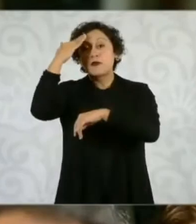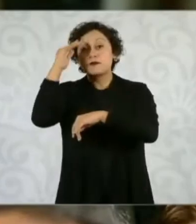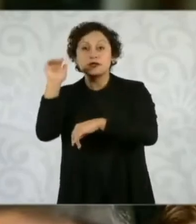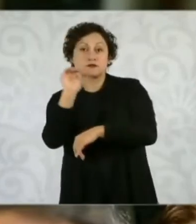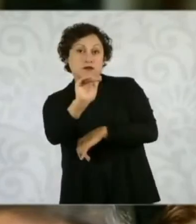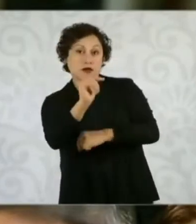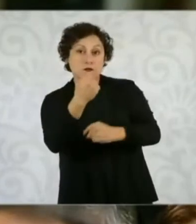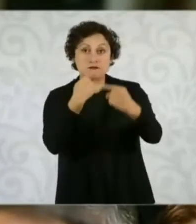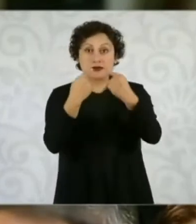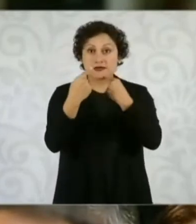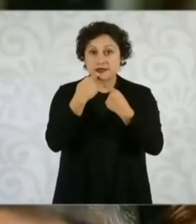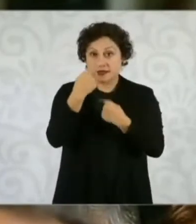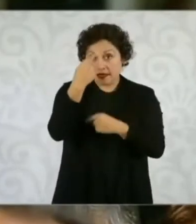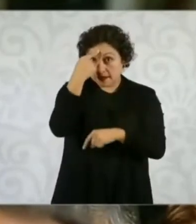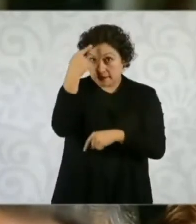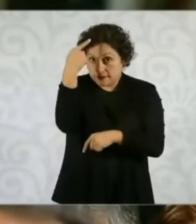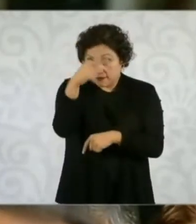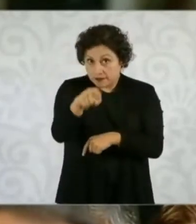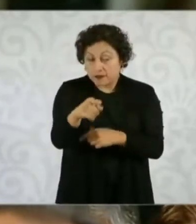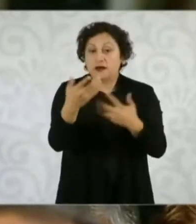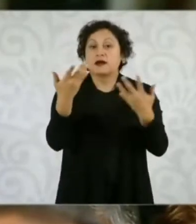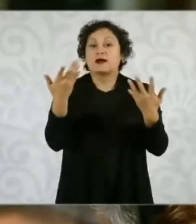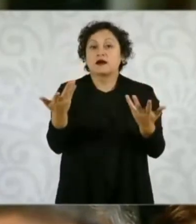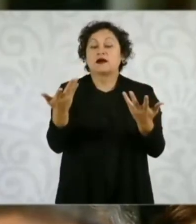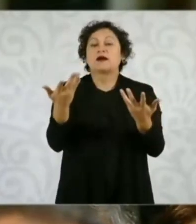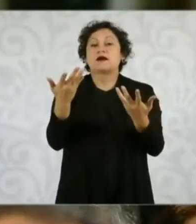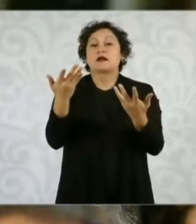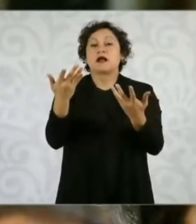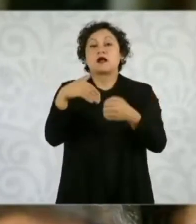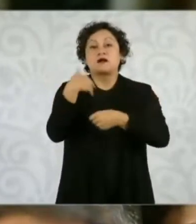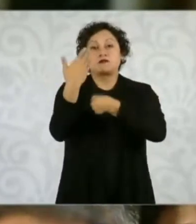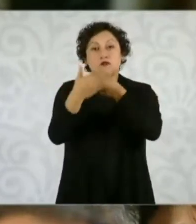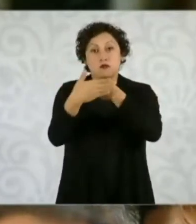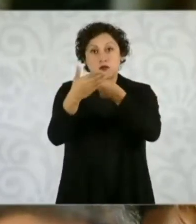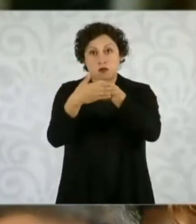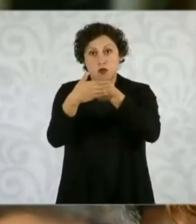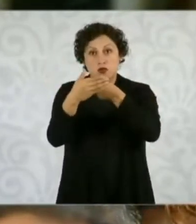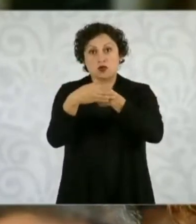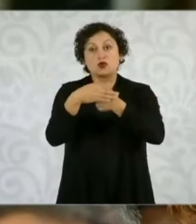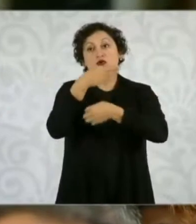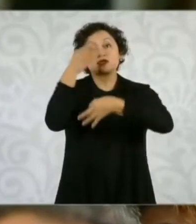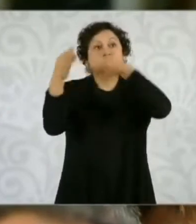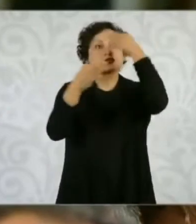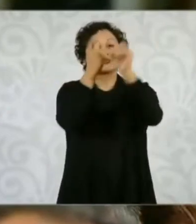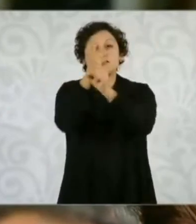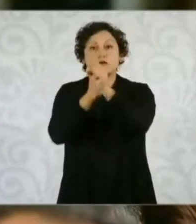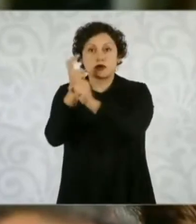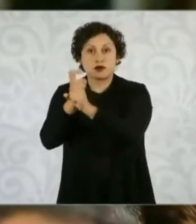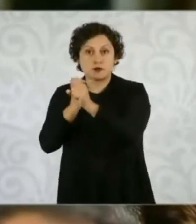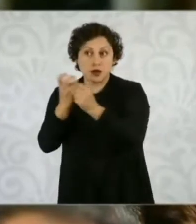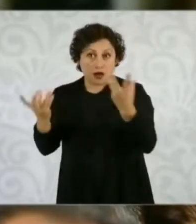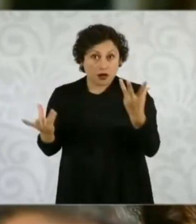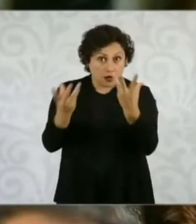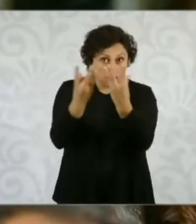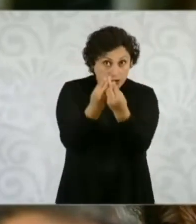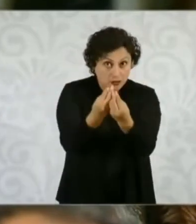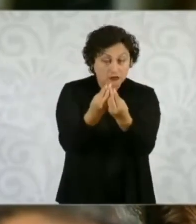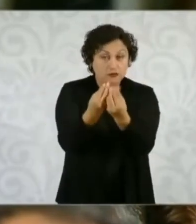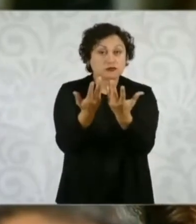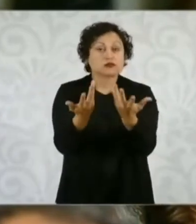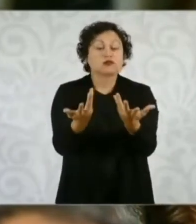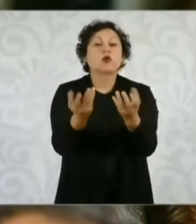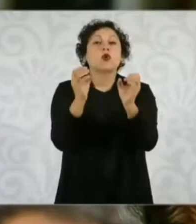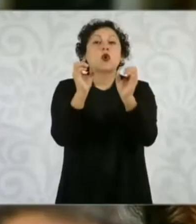usted para poder entablar las directrices a lo que sería la convocatoria o incluso para que